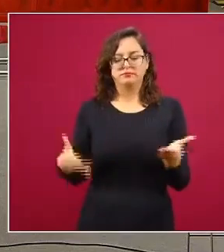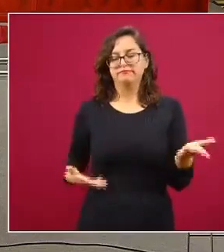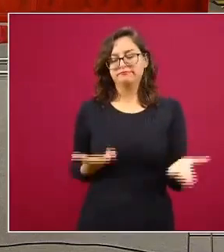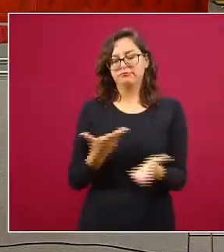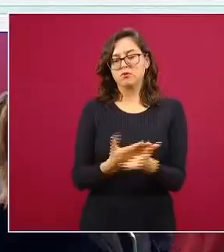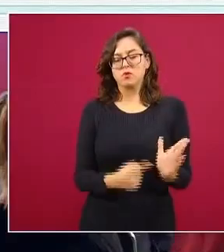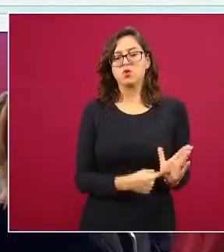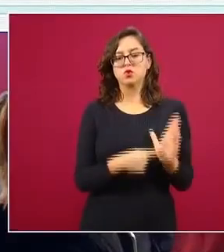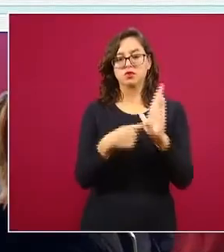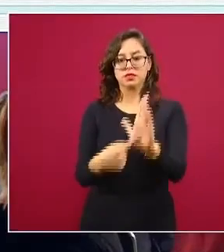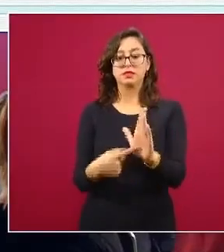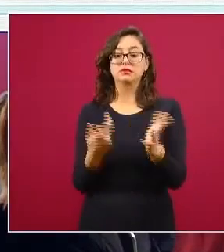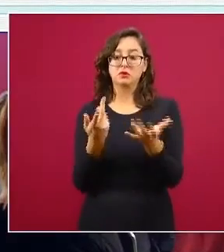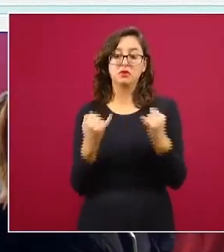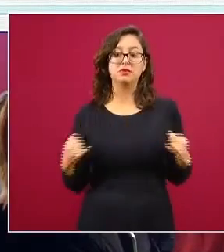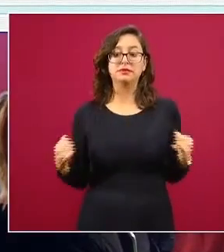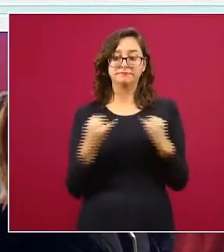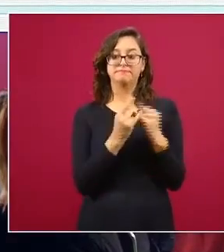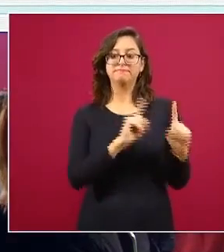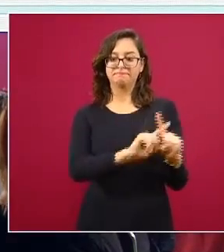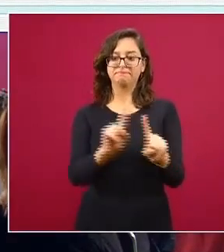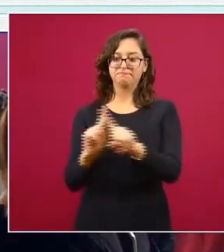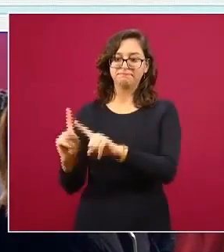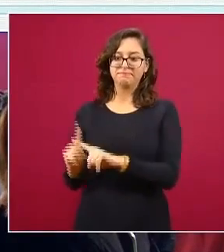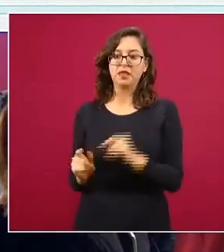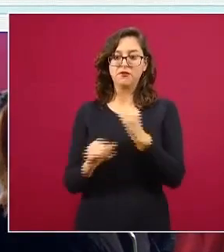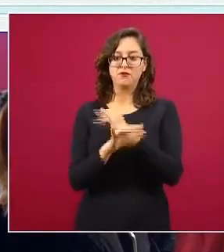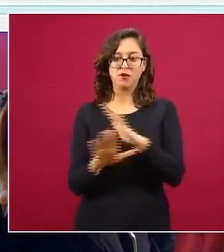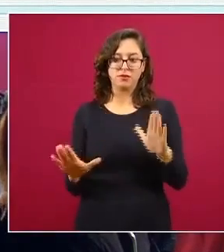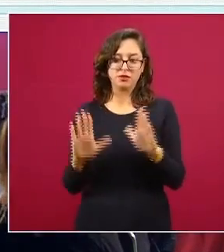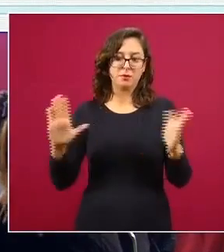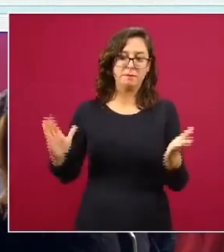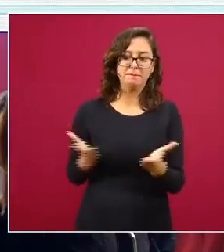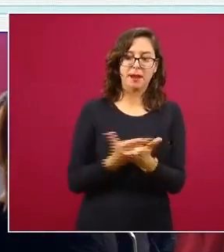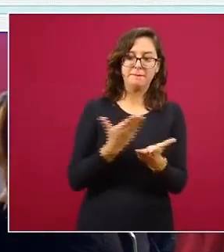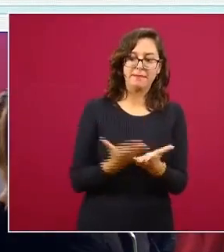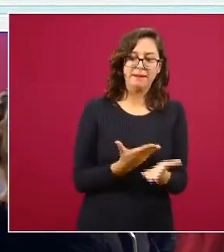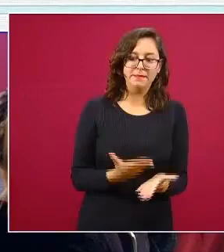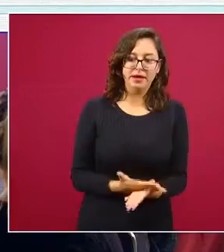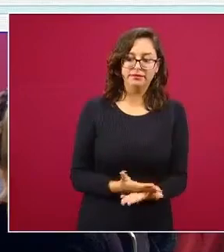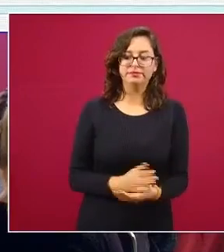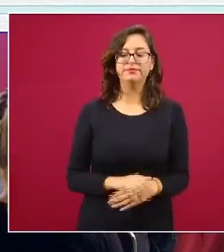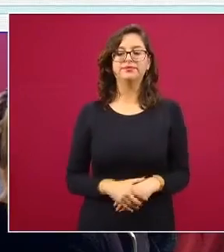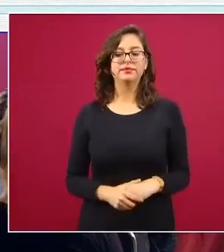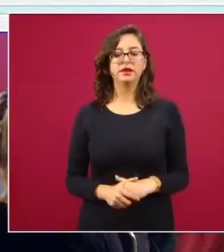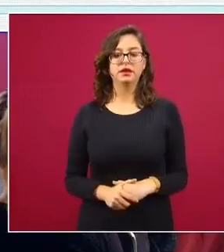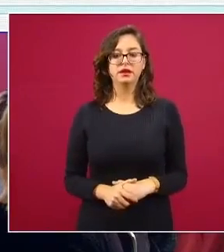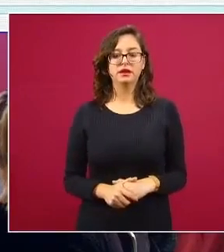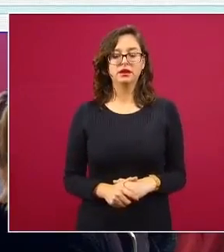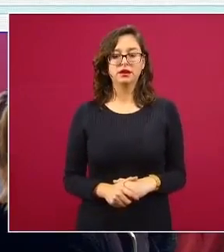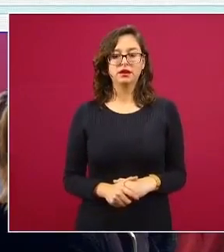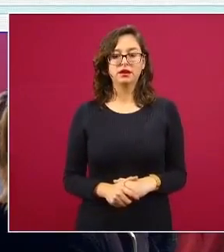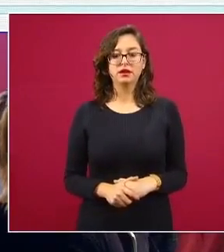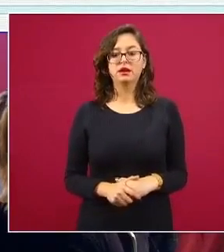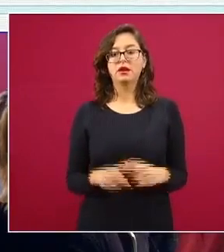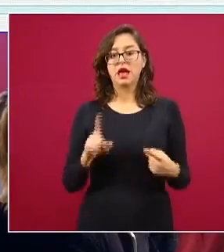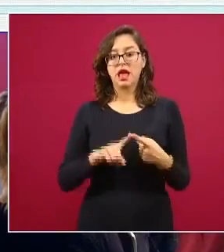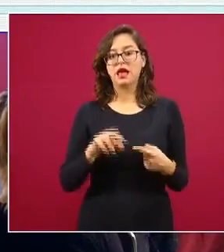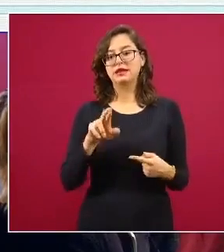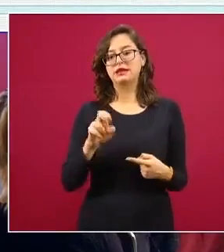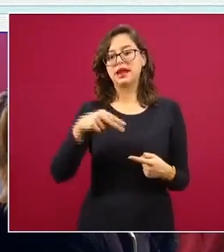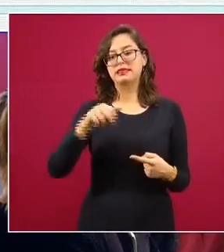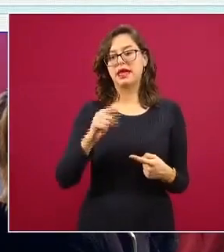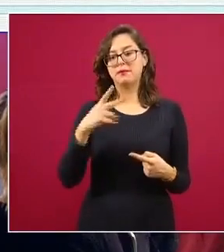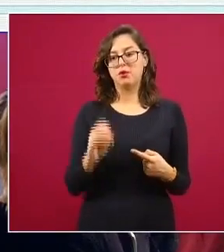pues varias instituciones relacionadas con este fenómeno por un lado el registro nacional de población